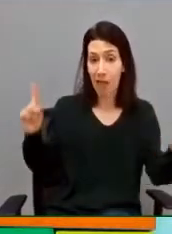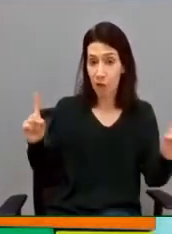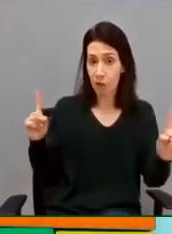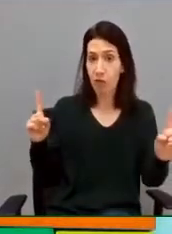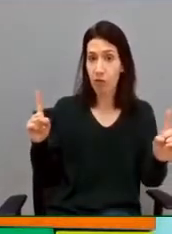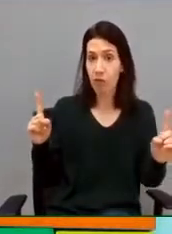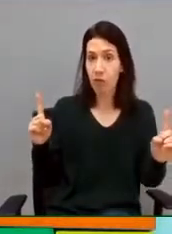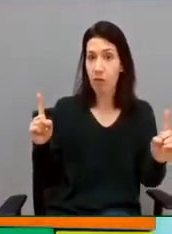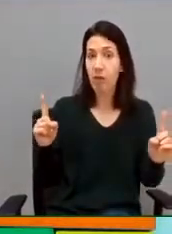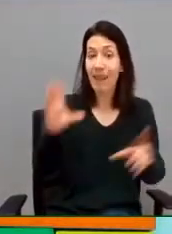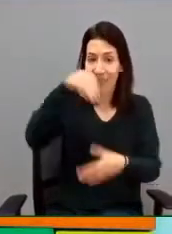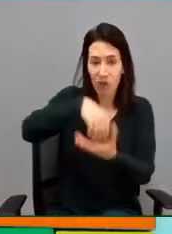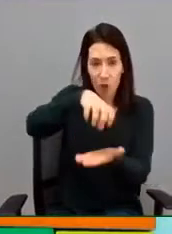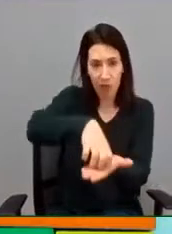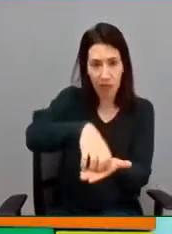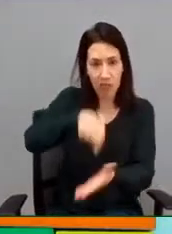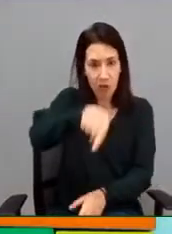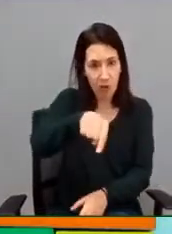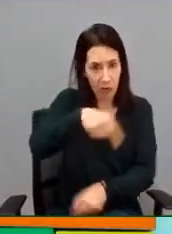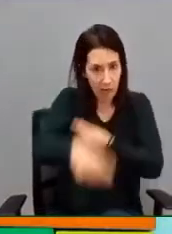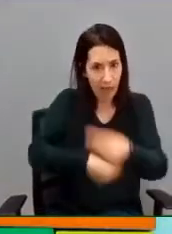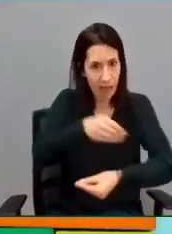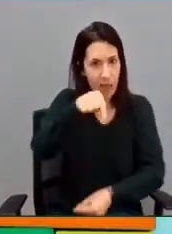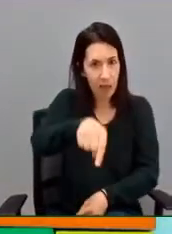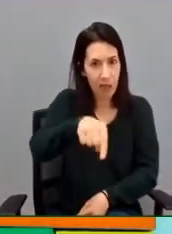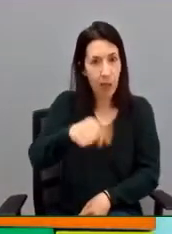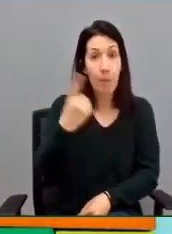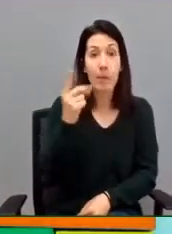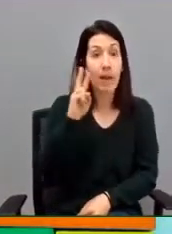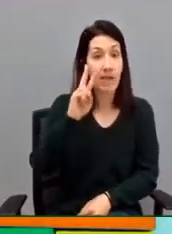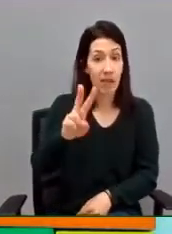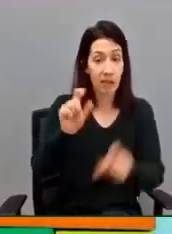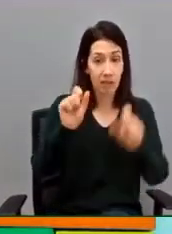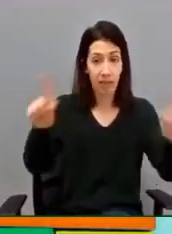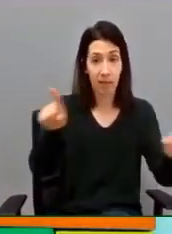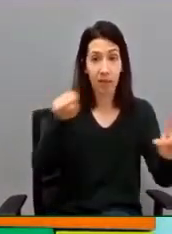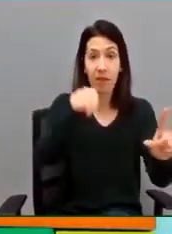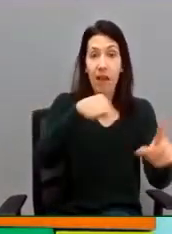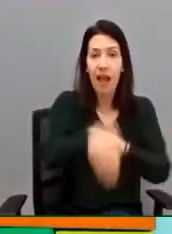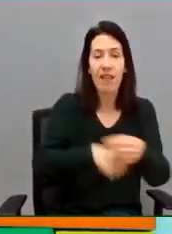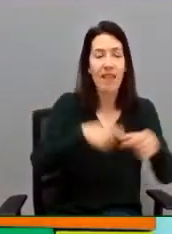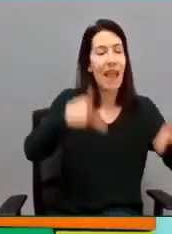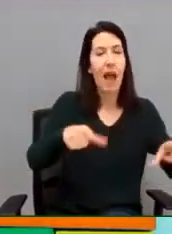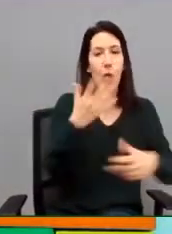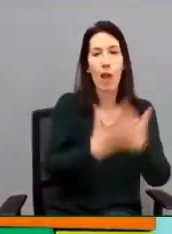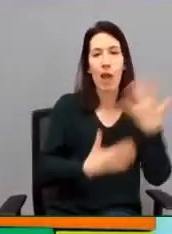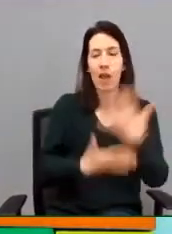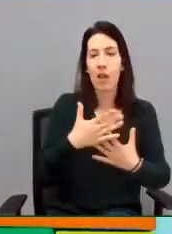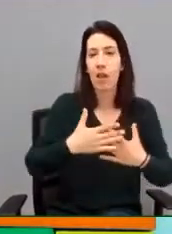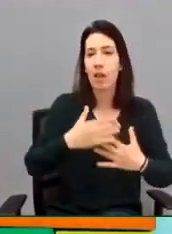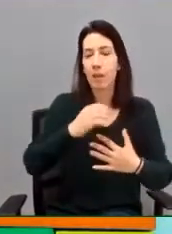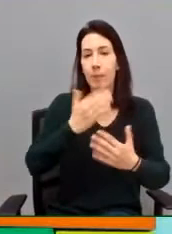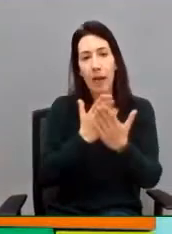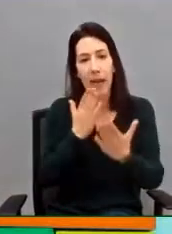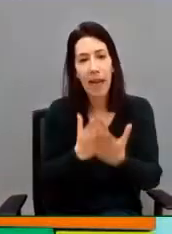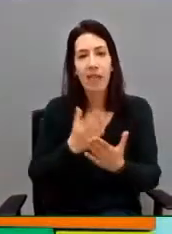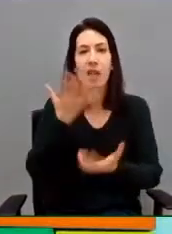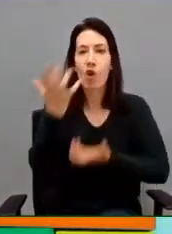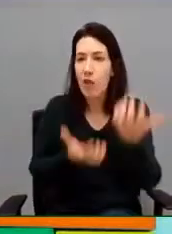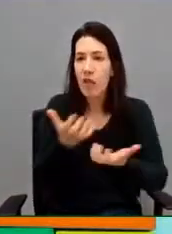desarrolla en el propio centro, como veis en la primera imagen, que se desarrolla tanto en el aula hogar como en la cocina, como en el contexto